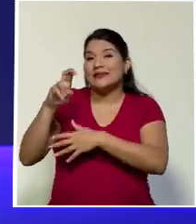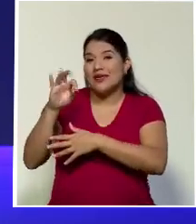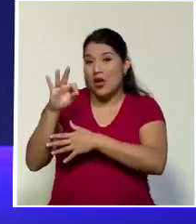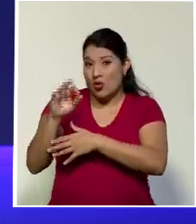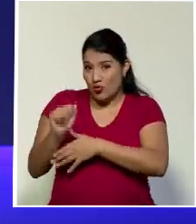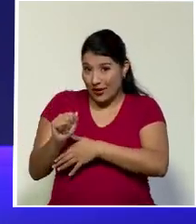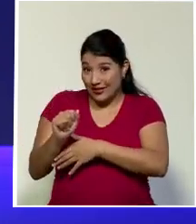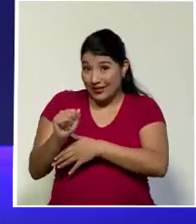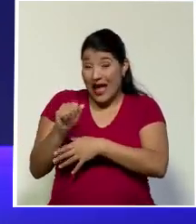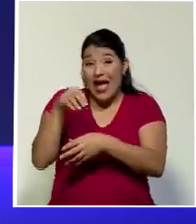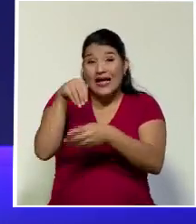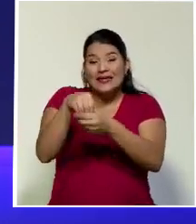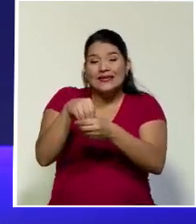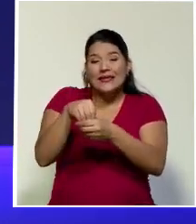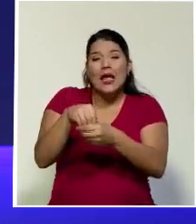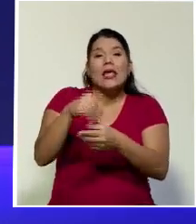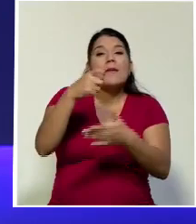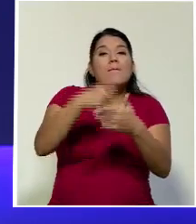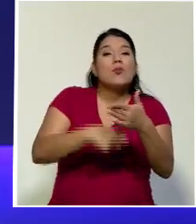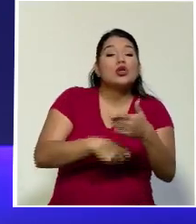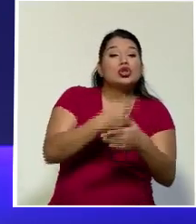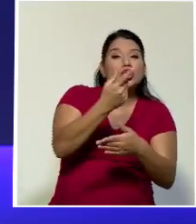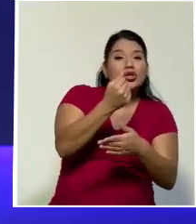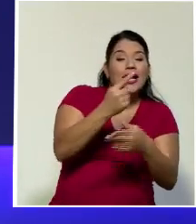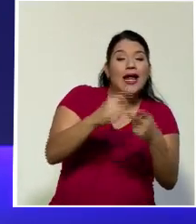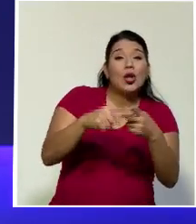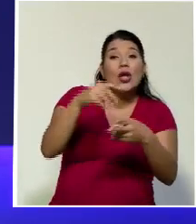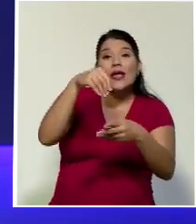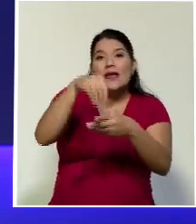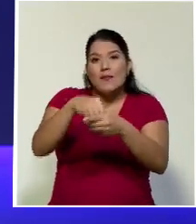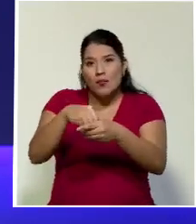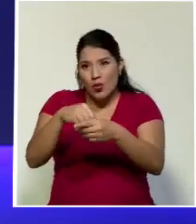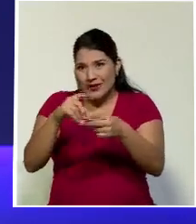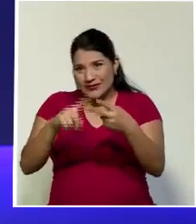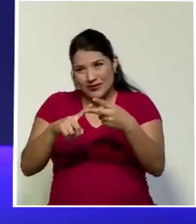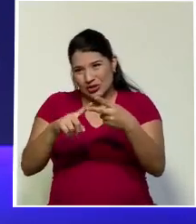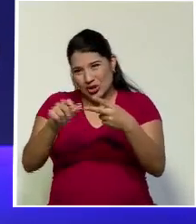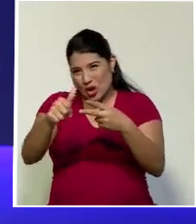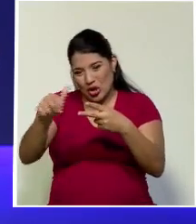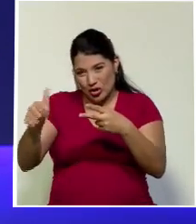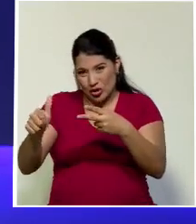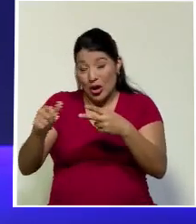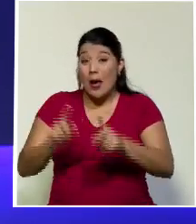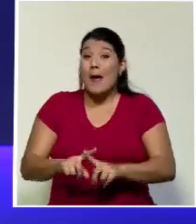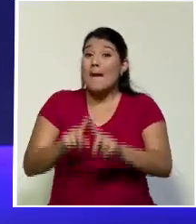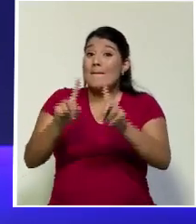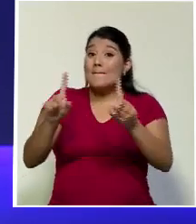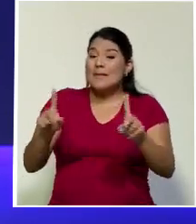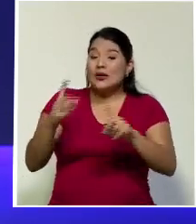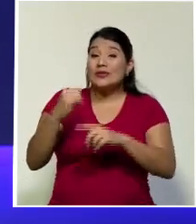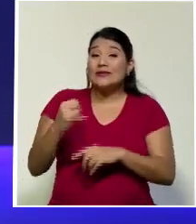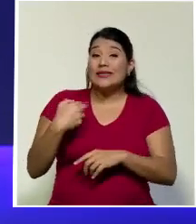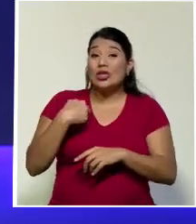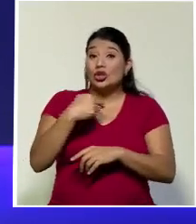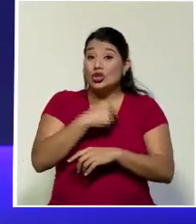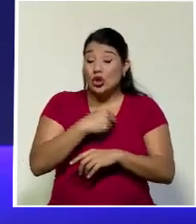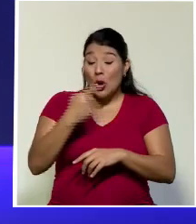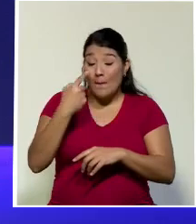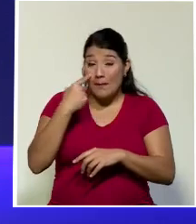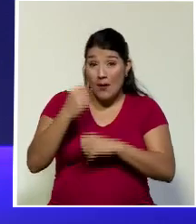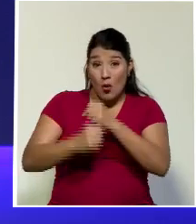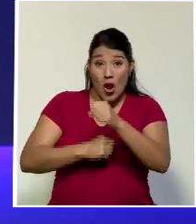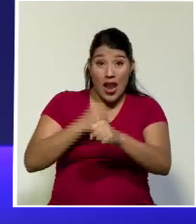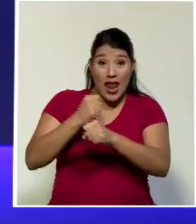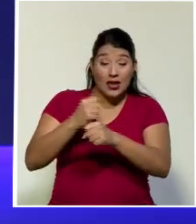impuesto a las utilidades e impuesto a las remesas al exterior, entre otros. Pero si tomamos en cuenta que el año anterior, en el